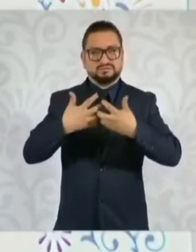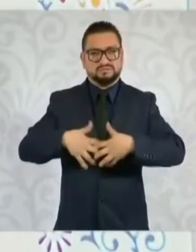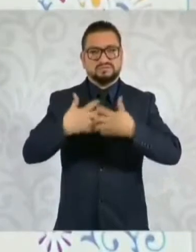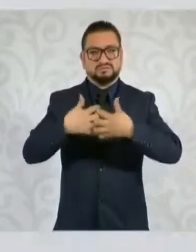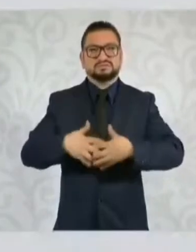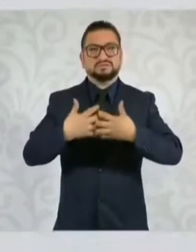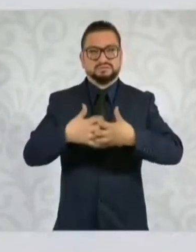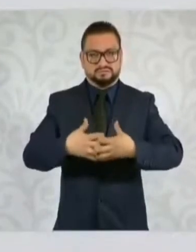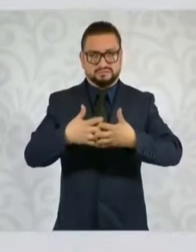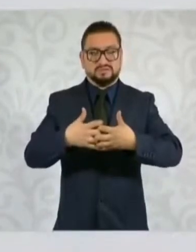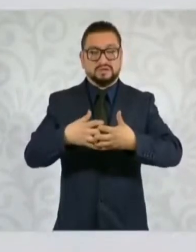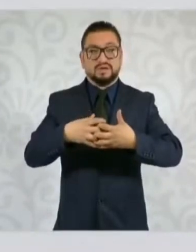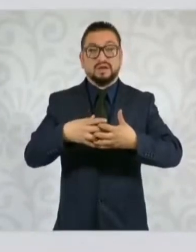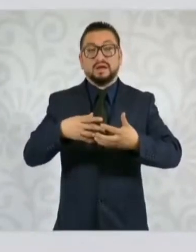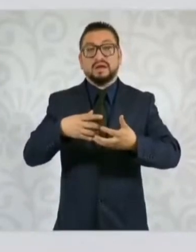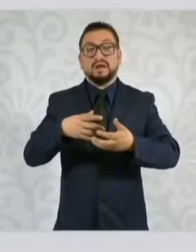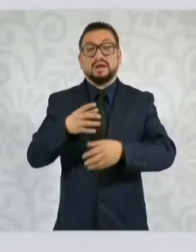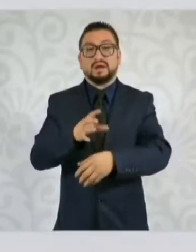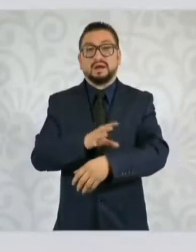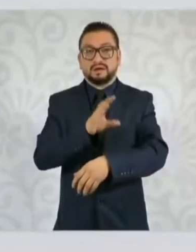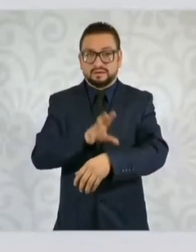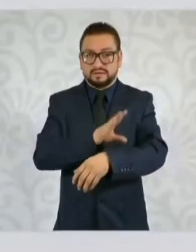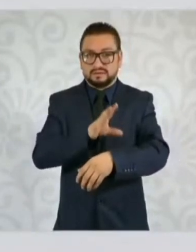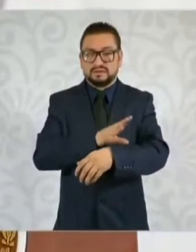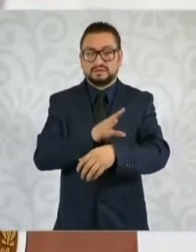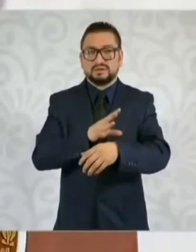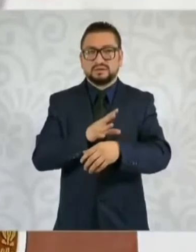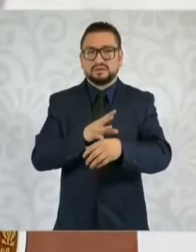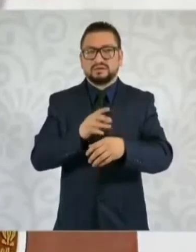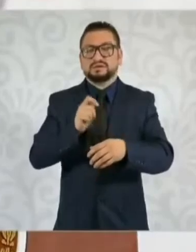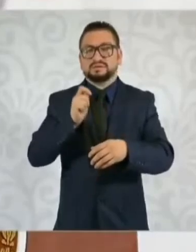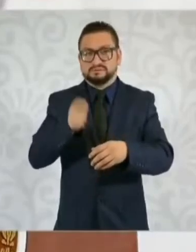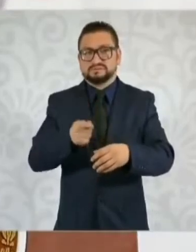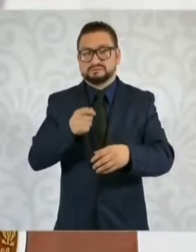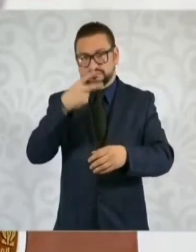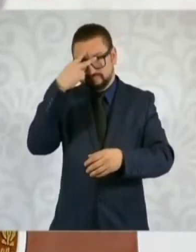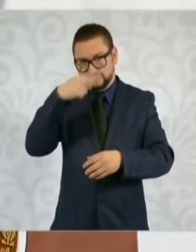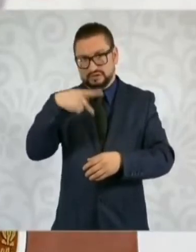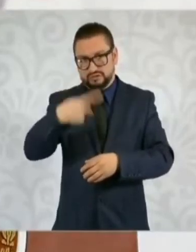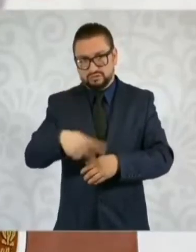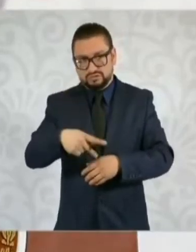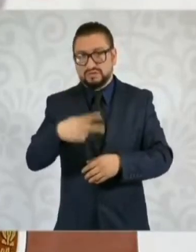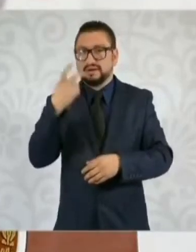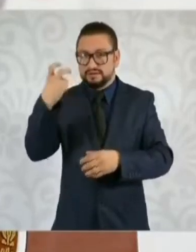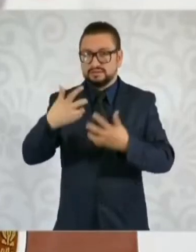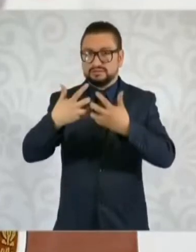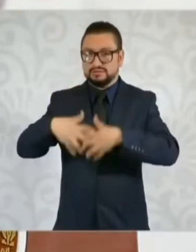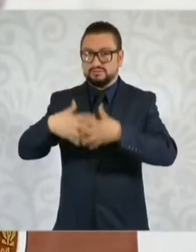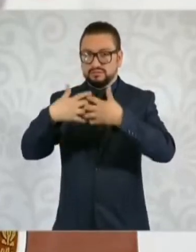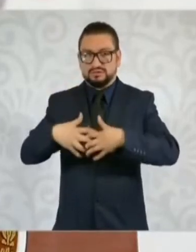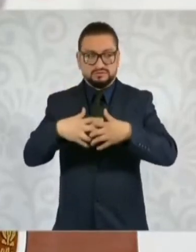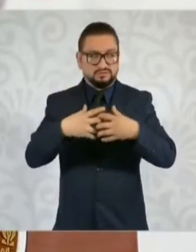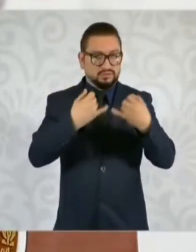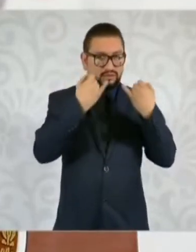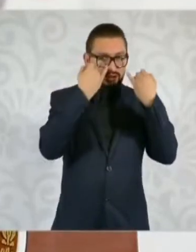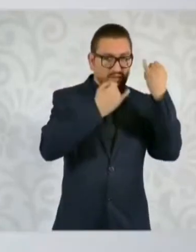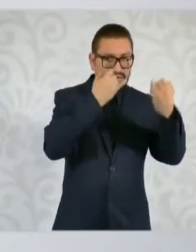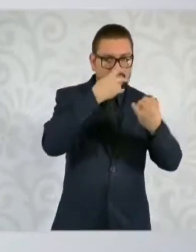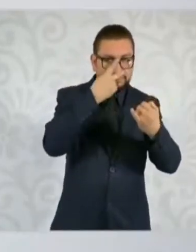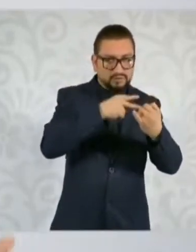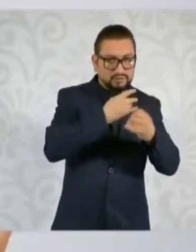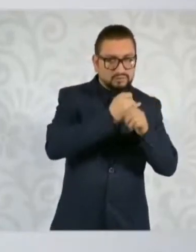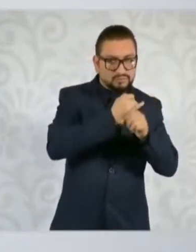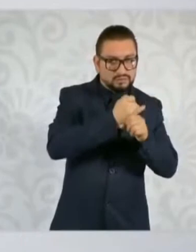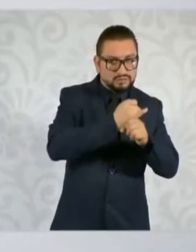motores eléctricos mexicanas. Entonces, la idea es usar estas empresas con la inventiva mexicana de